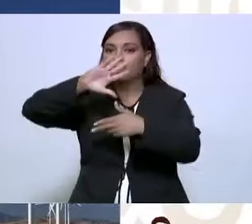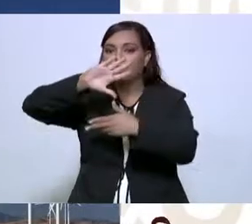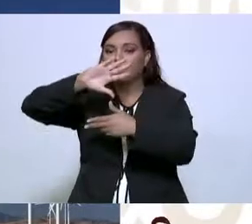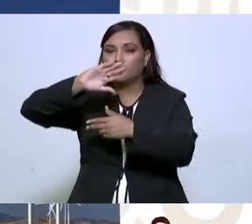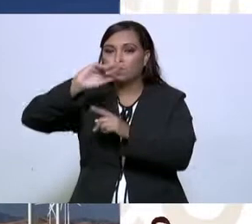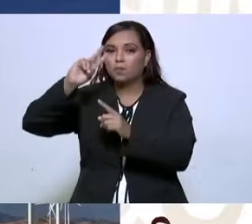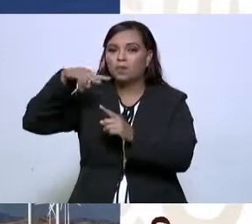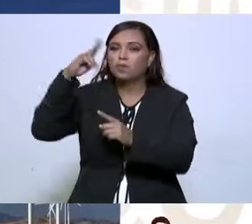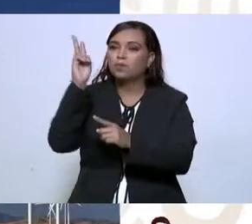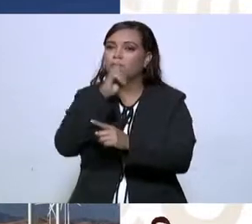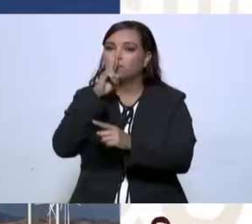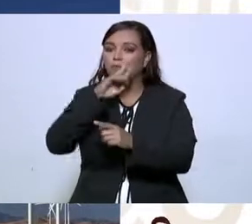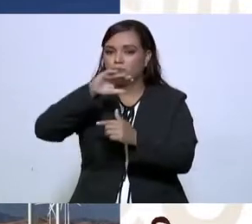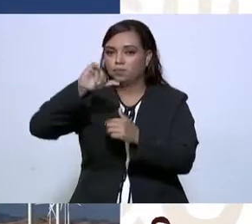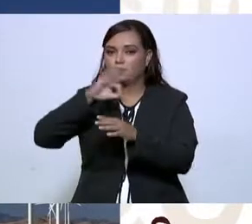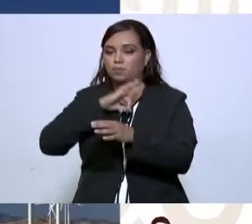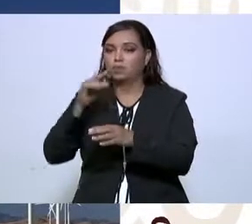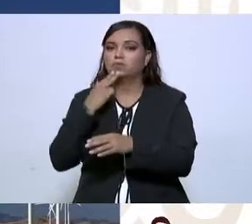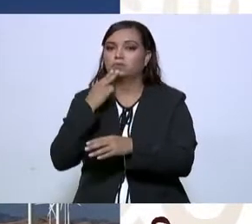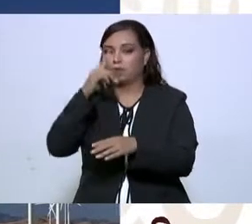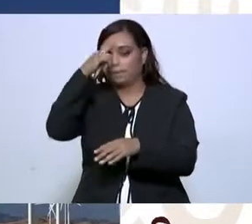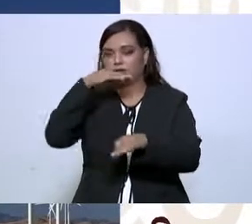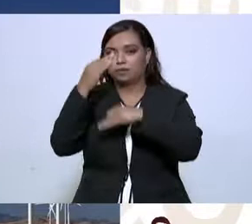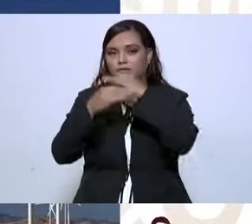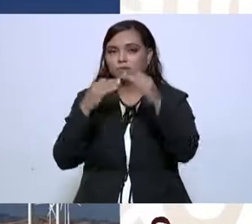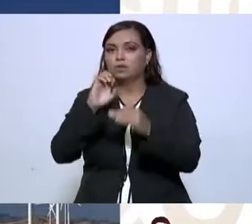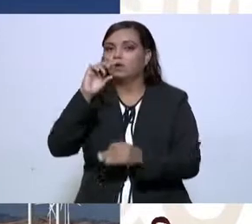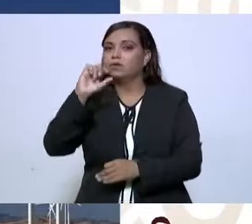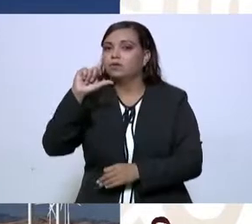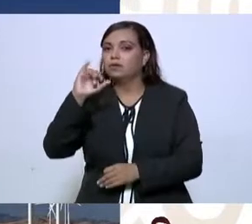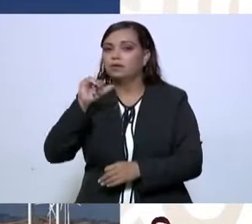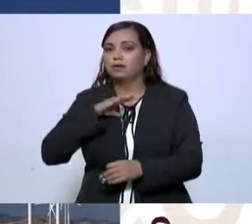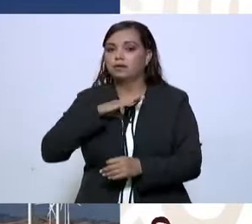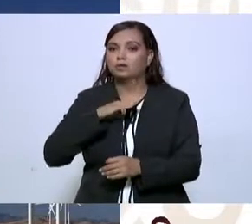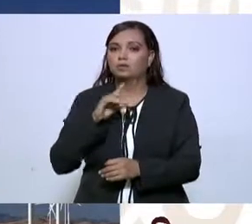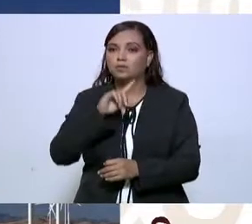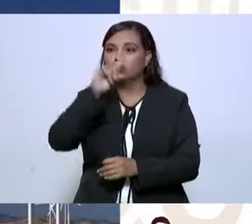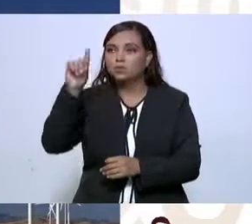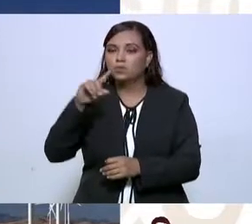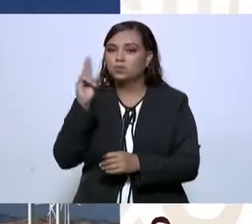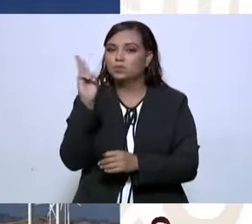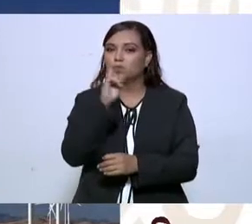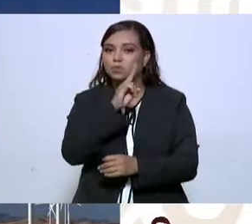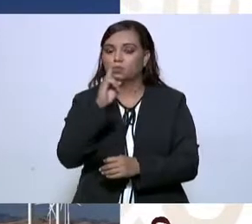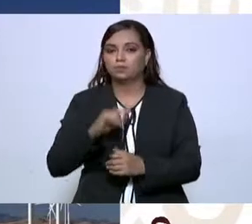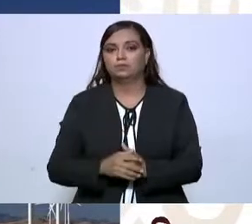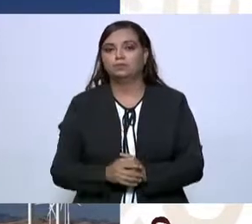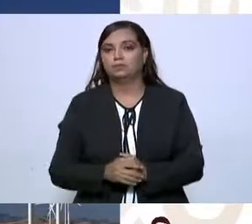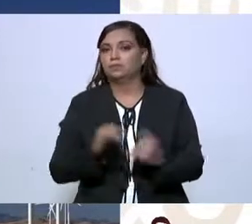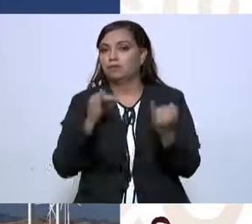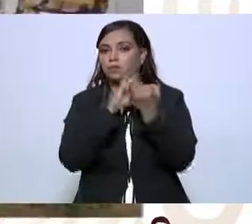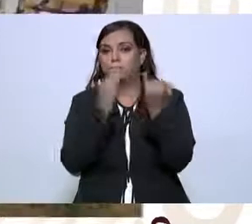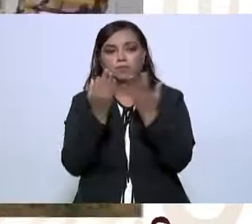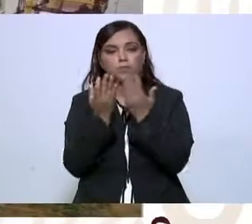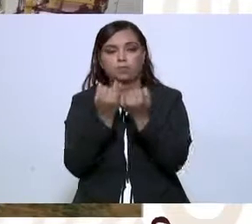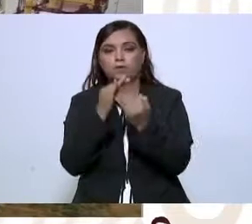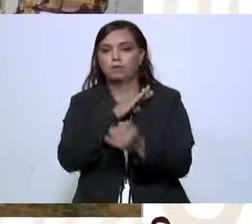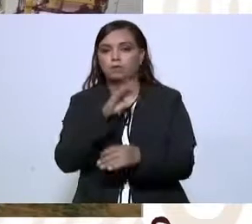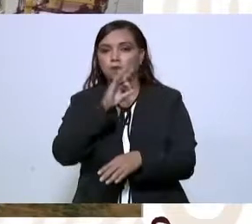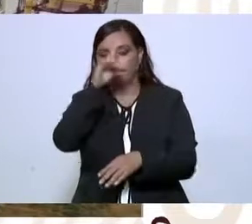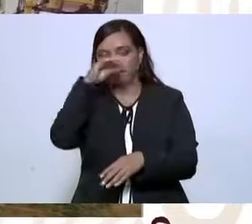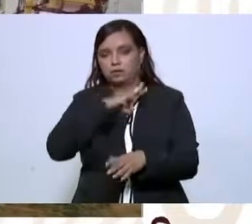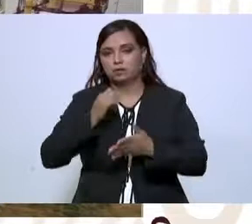los complementos para la industria eólica. La que sigue, por favor. Puede ser también para